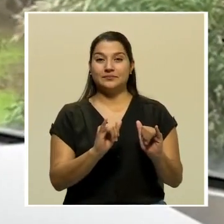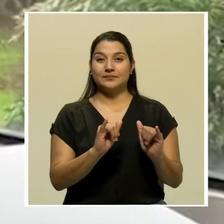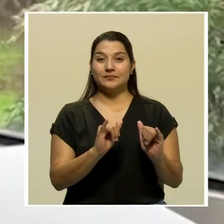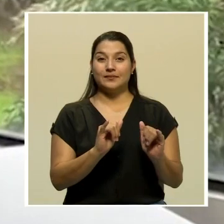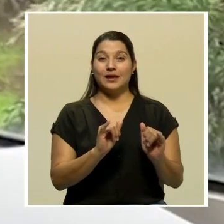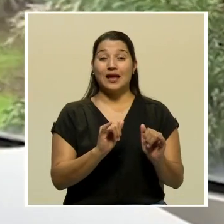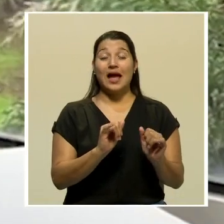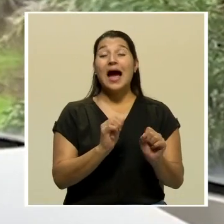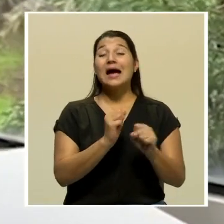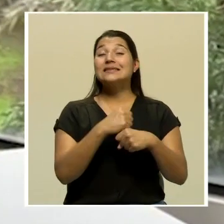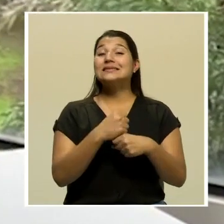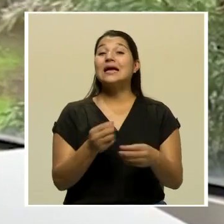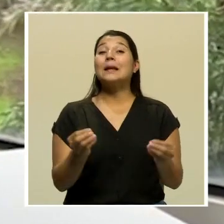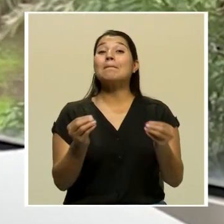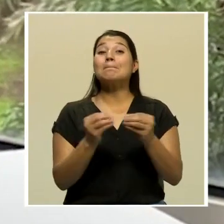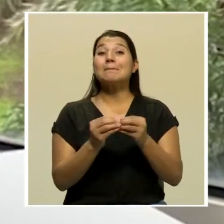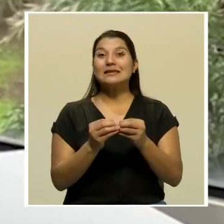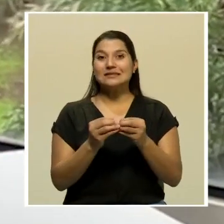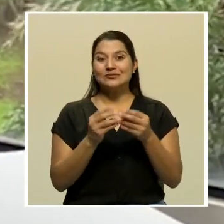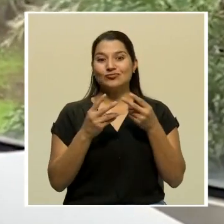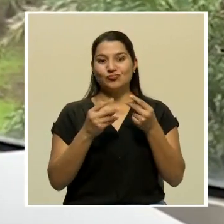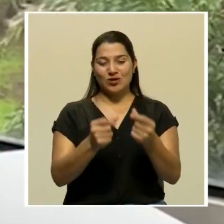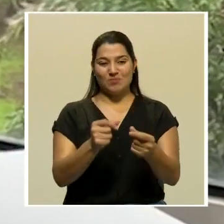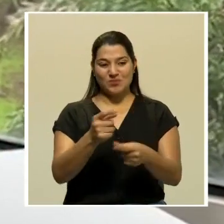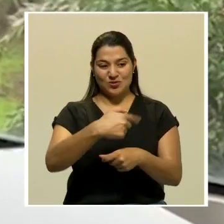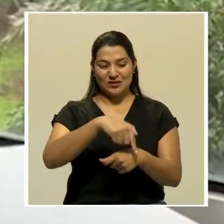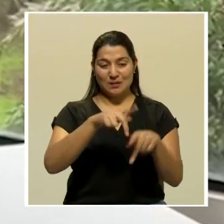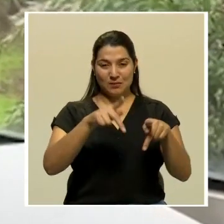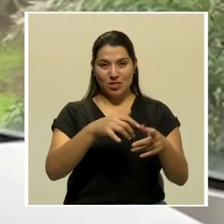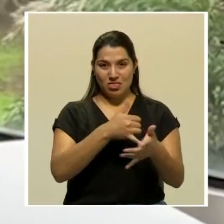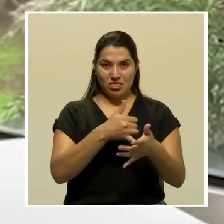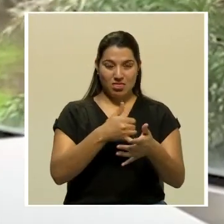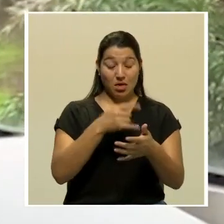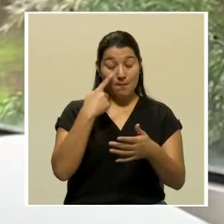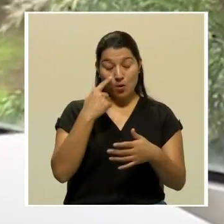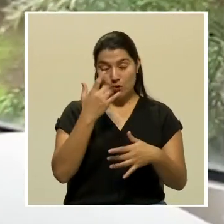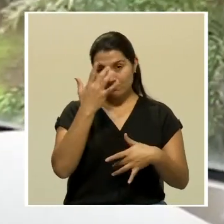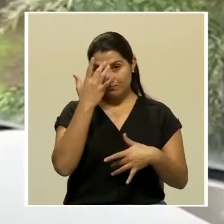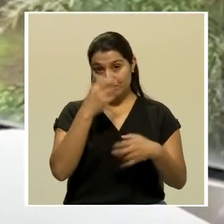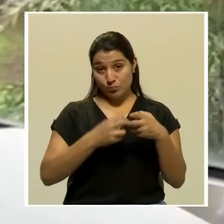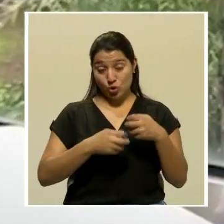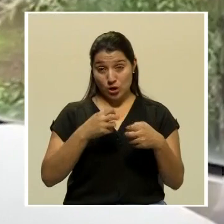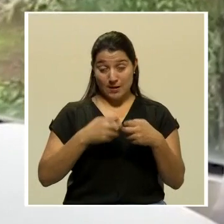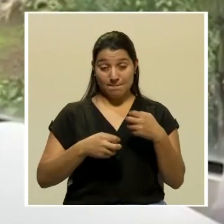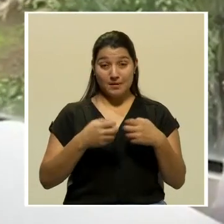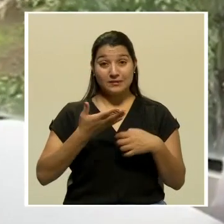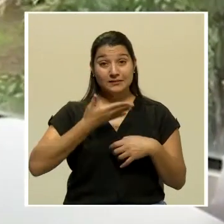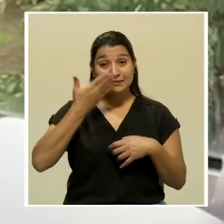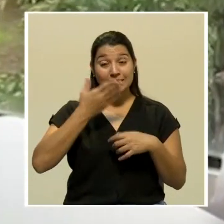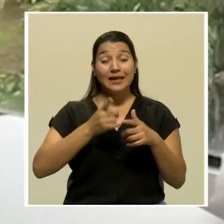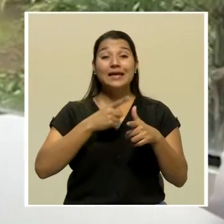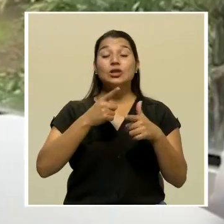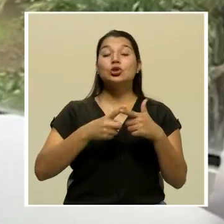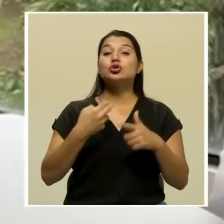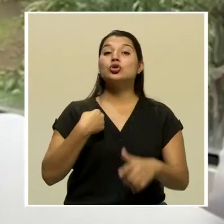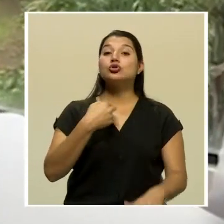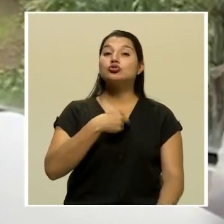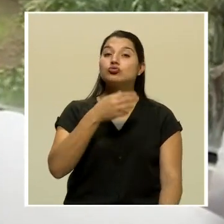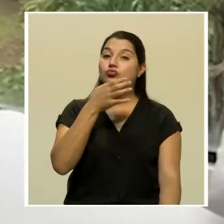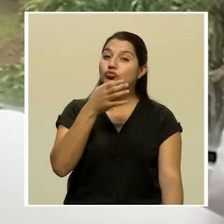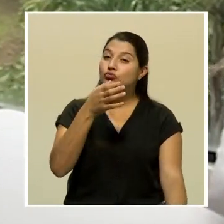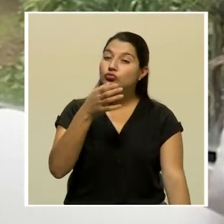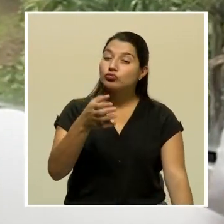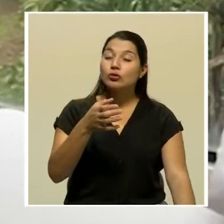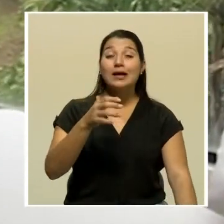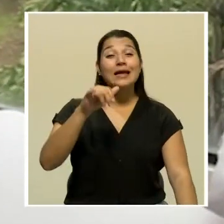la complicación de estas personas por problemas respiratorios, por lo que es aconsejable quedarse en casa